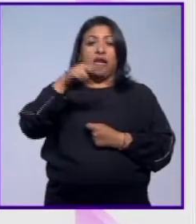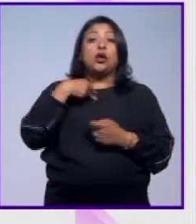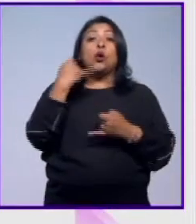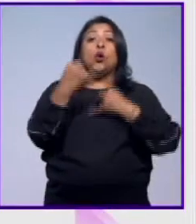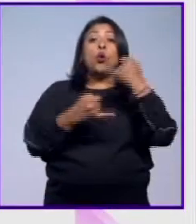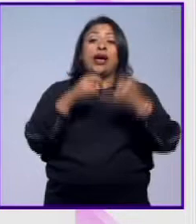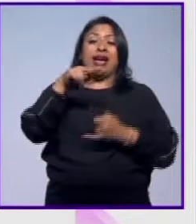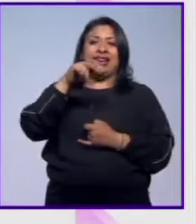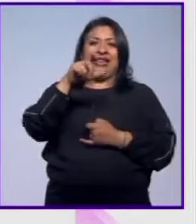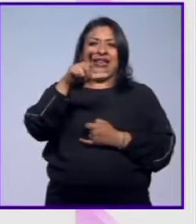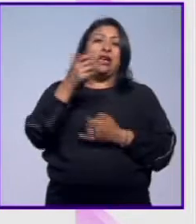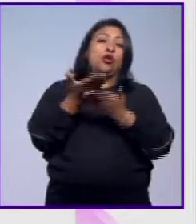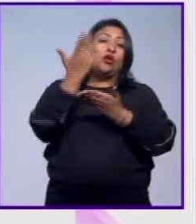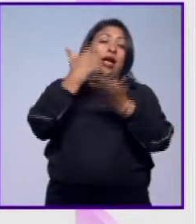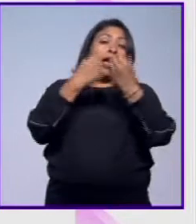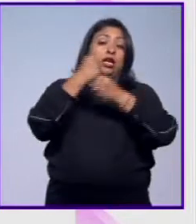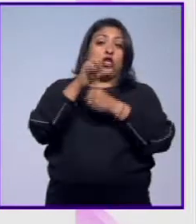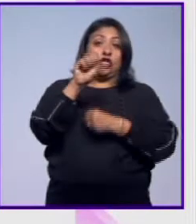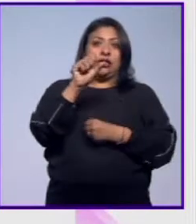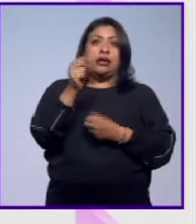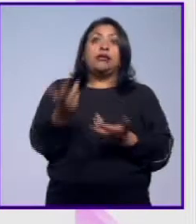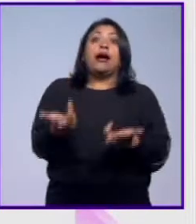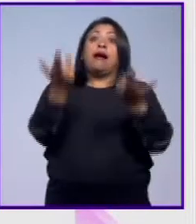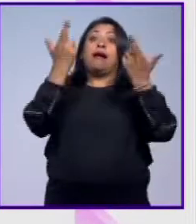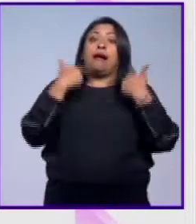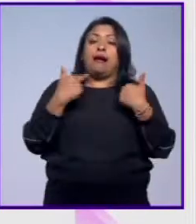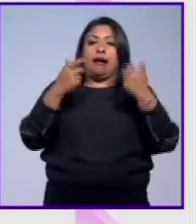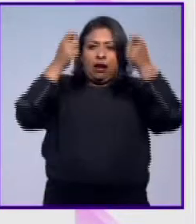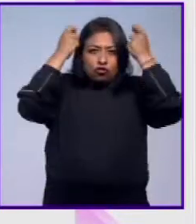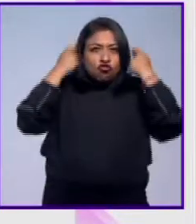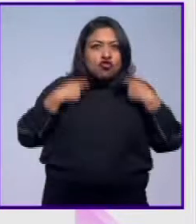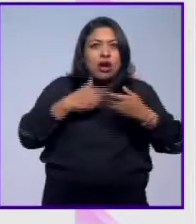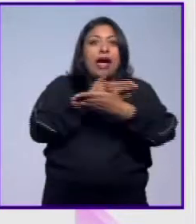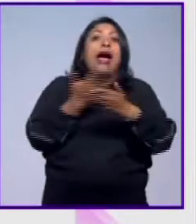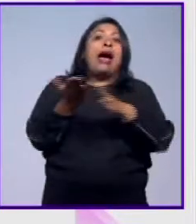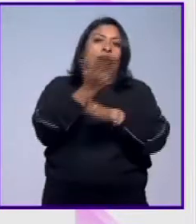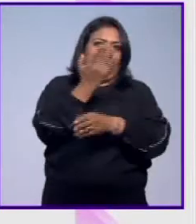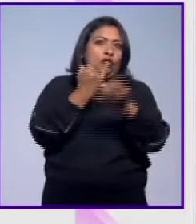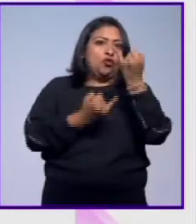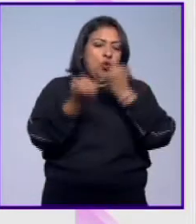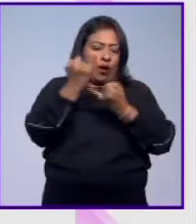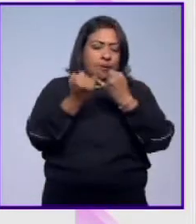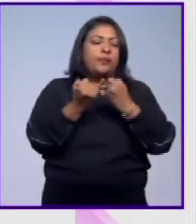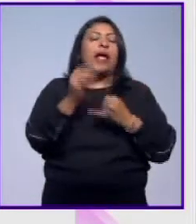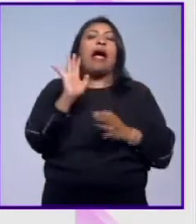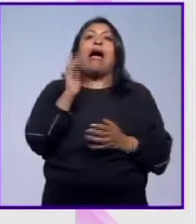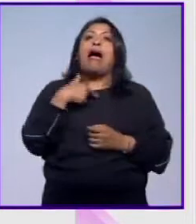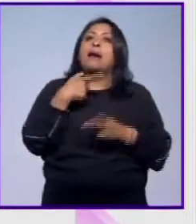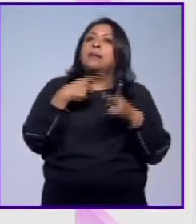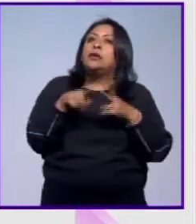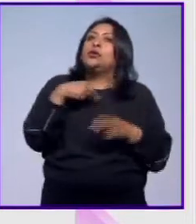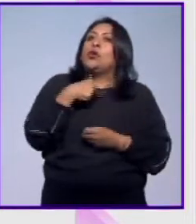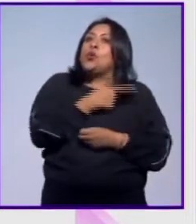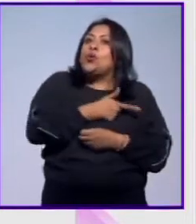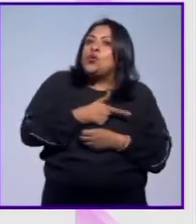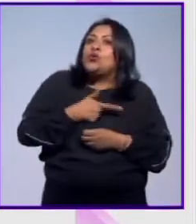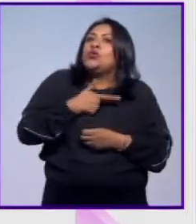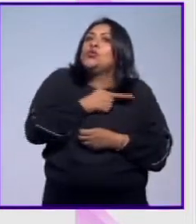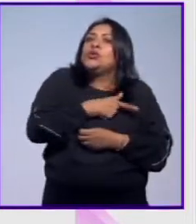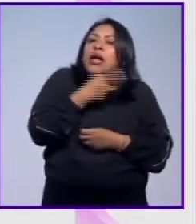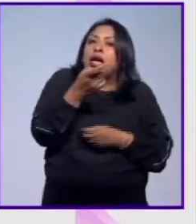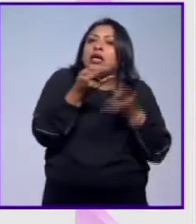Necaxa de los 60, él nos obsequió su playera cuando jugó en los 60. Entonces ahí fue cuando nos empezó a gustar toda esta parte de